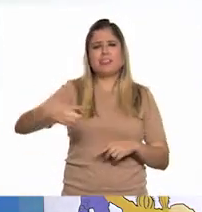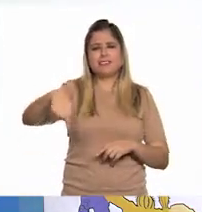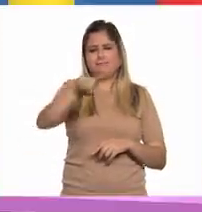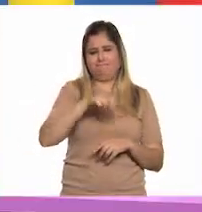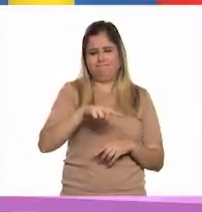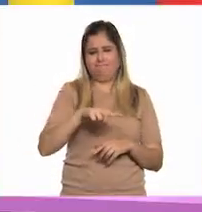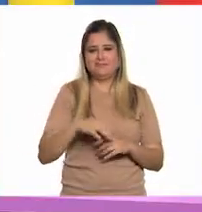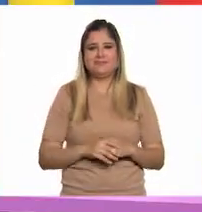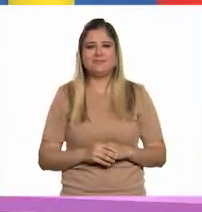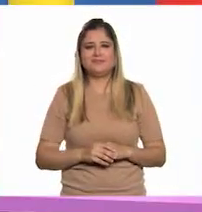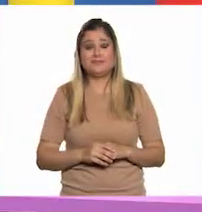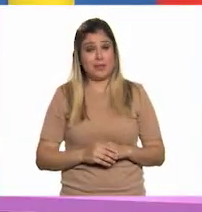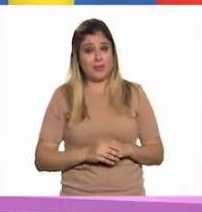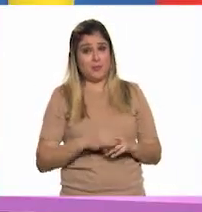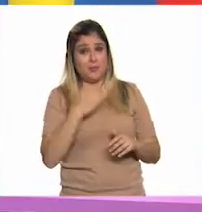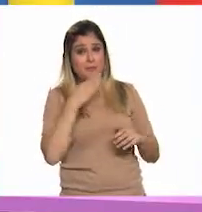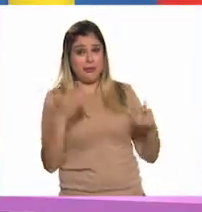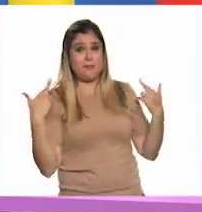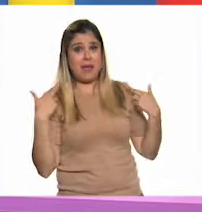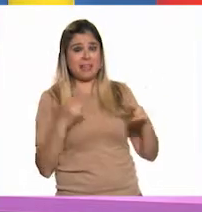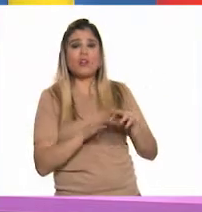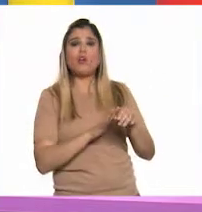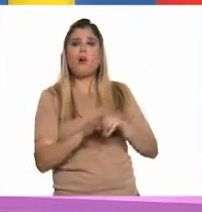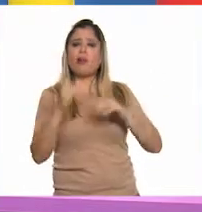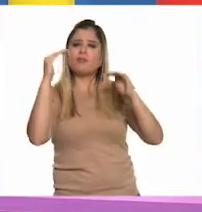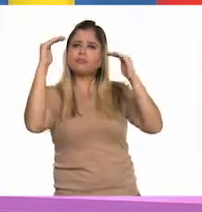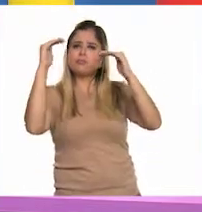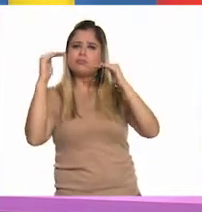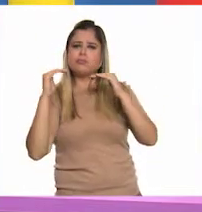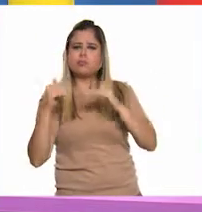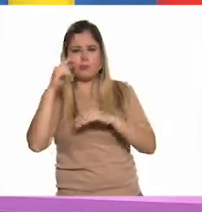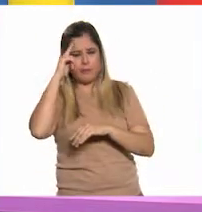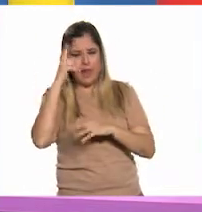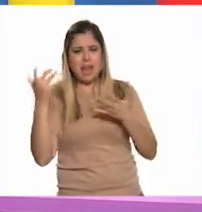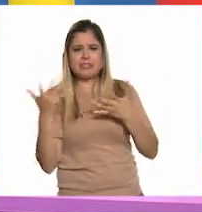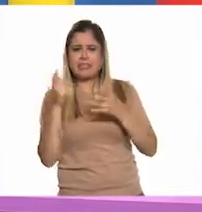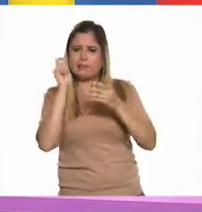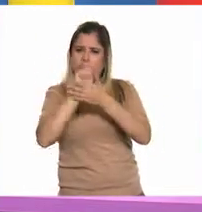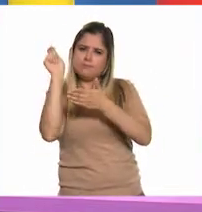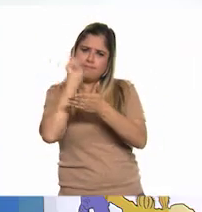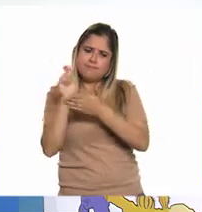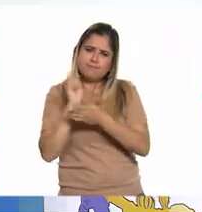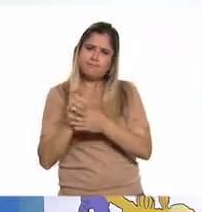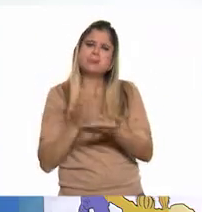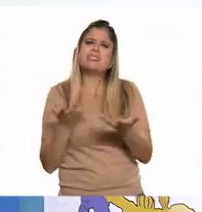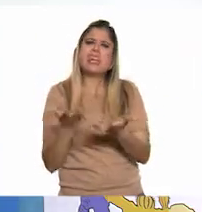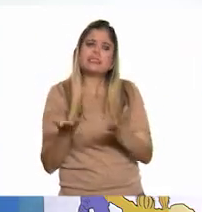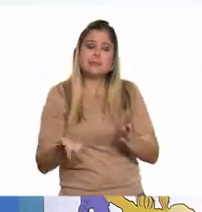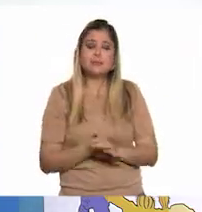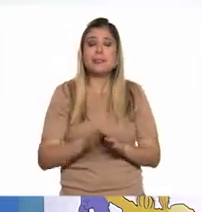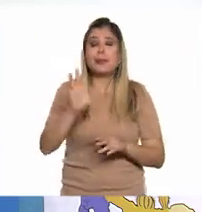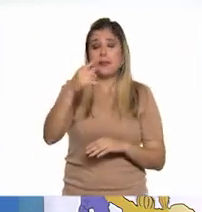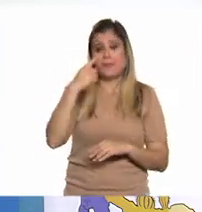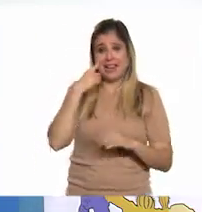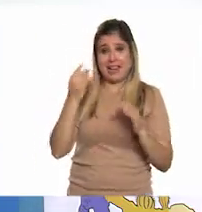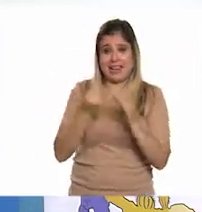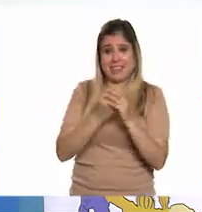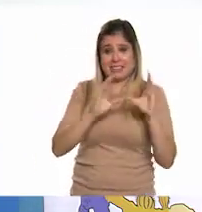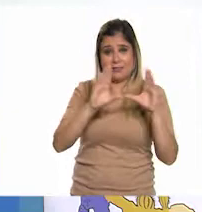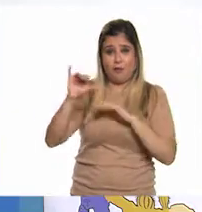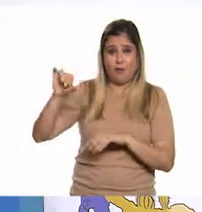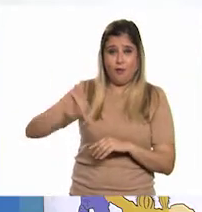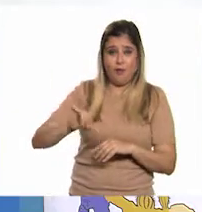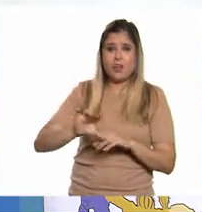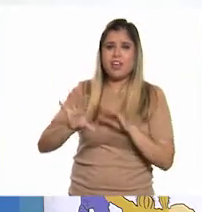cerca. Muy bien, profesor. ¿Y qué pasos vamos a seguir para elaborar nuestro artículo de divulgación? En la sesión de hoy vamos a